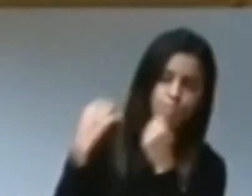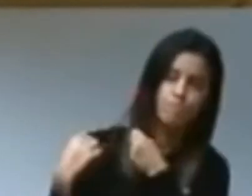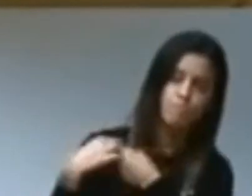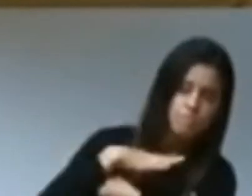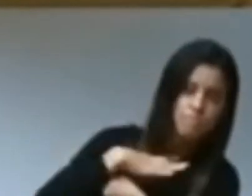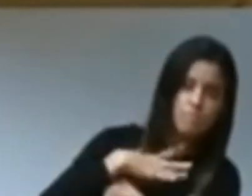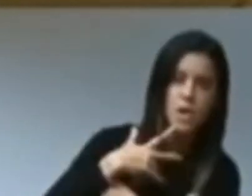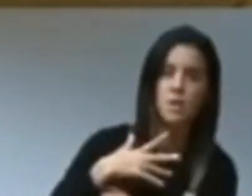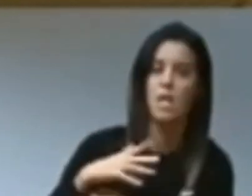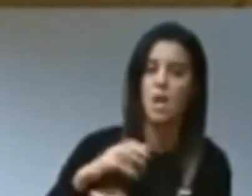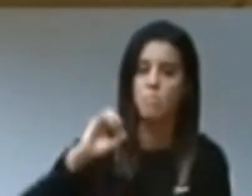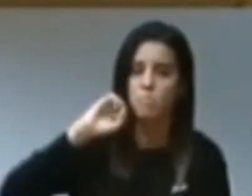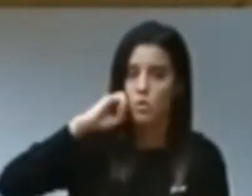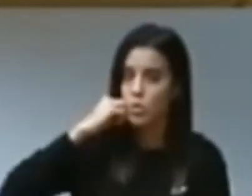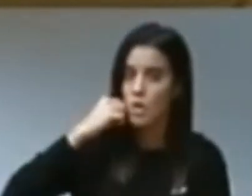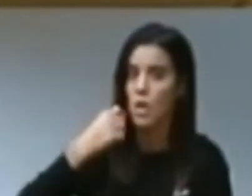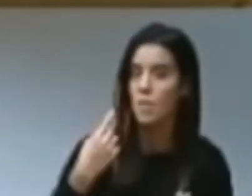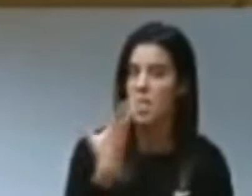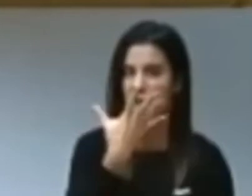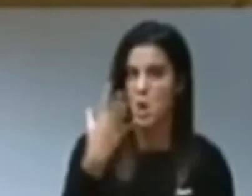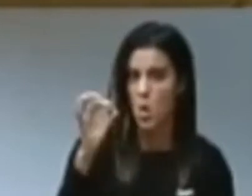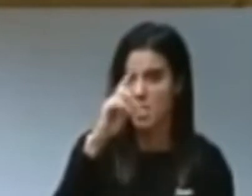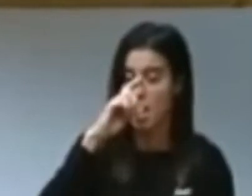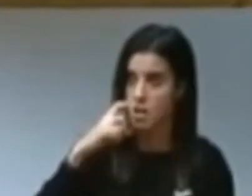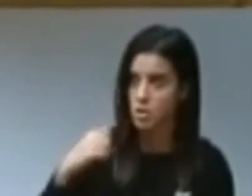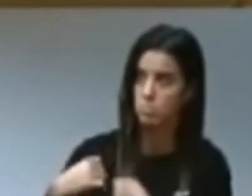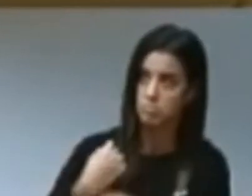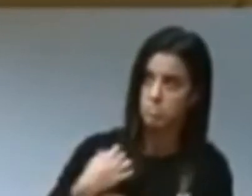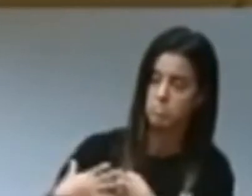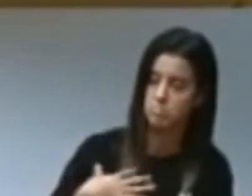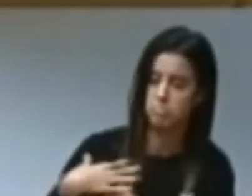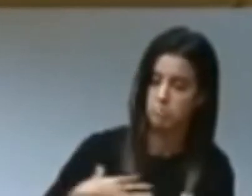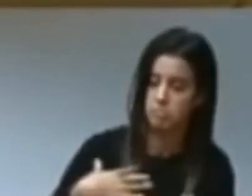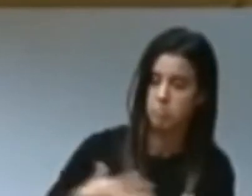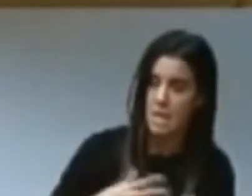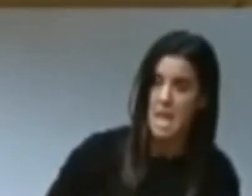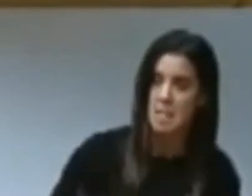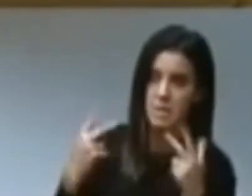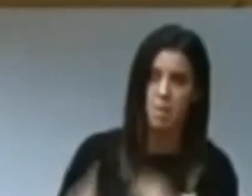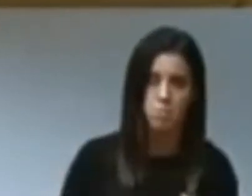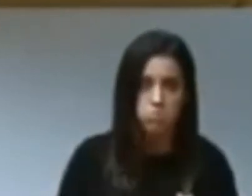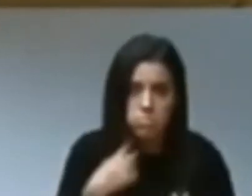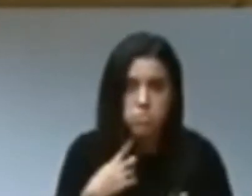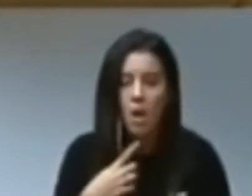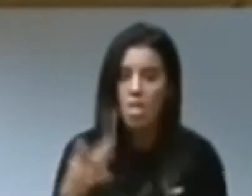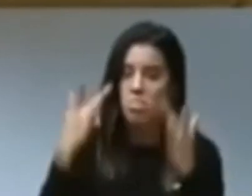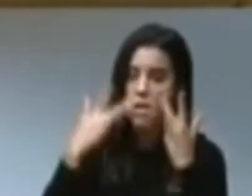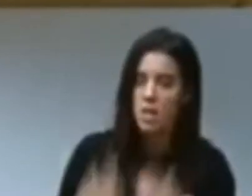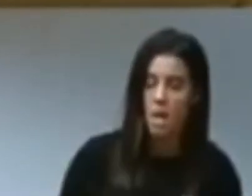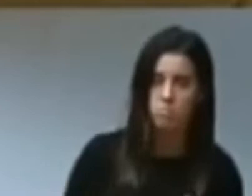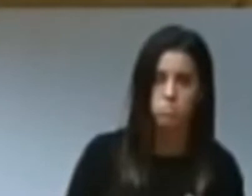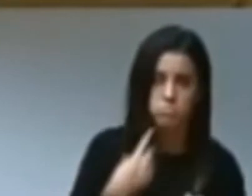bajo la ocupación o la influencia directa de la Unión Soviética durante medio siglo y continuaron privados de libertad, de